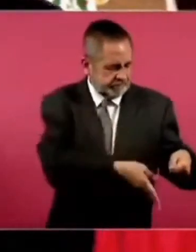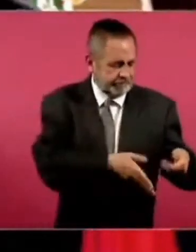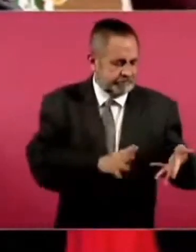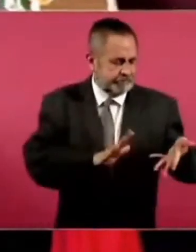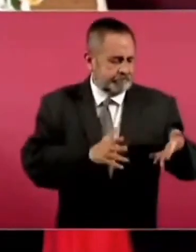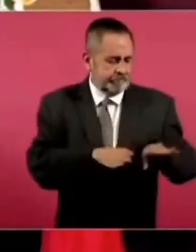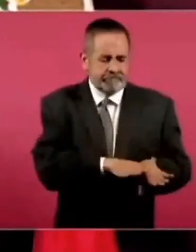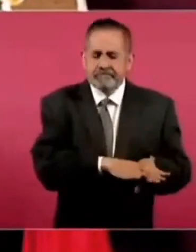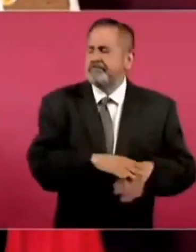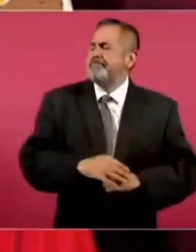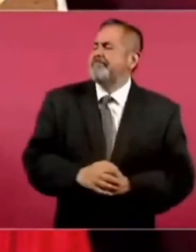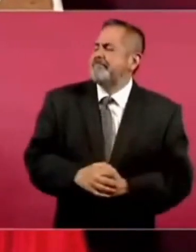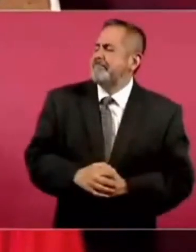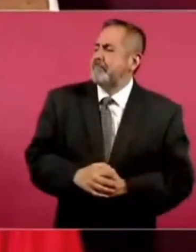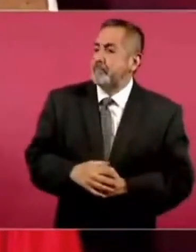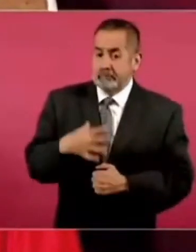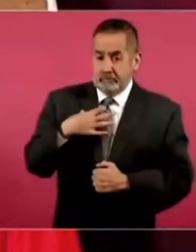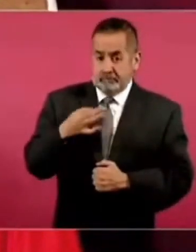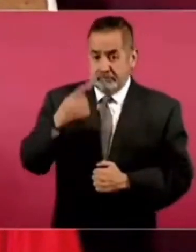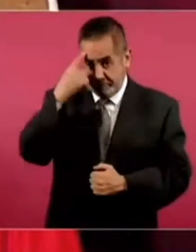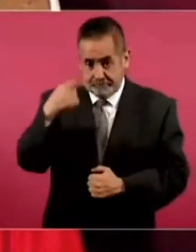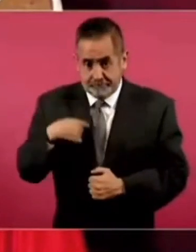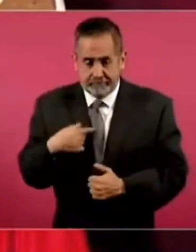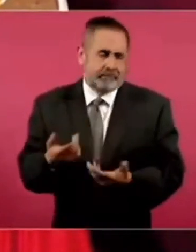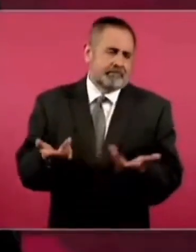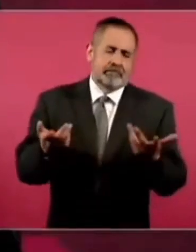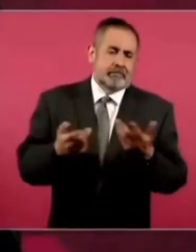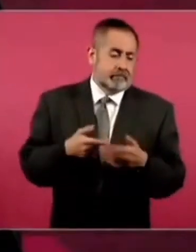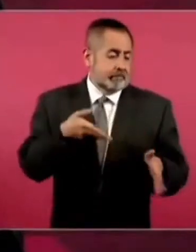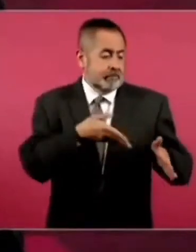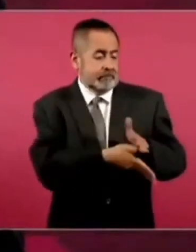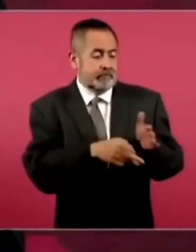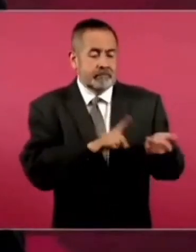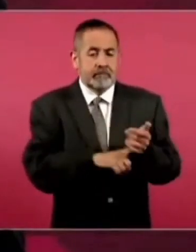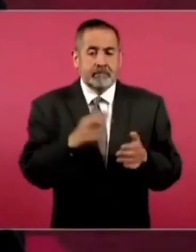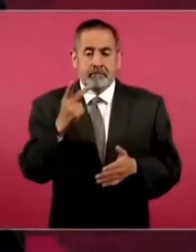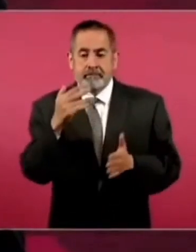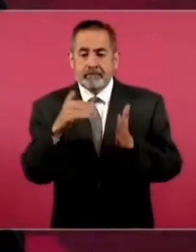El expediente. De los 25 mil millones de pesos.